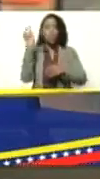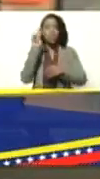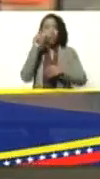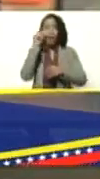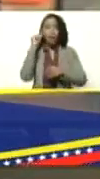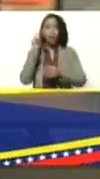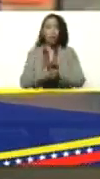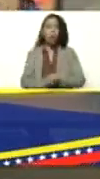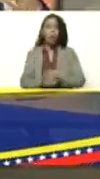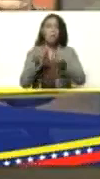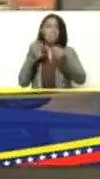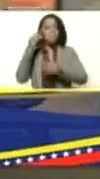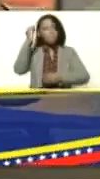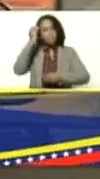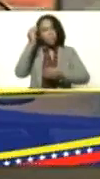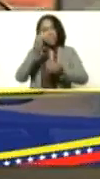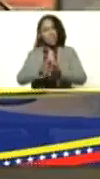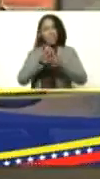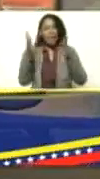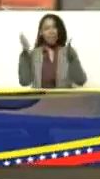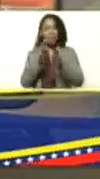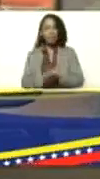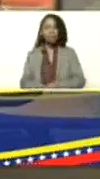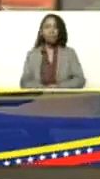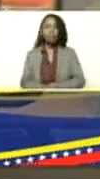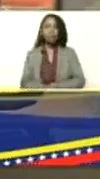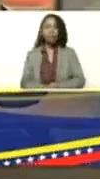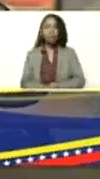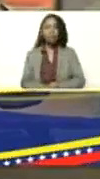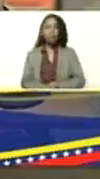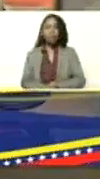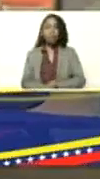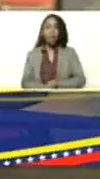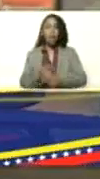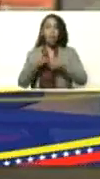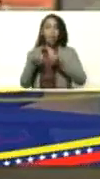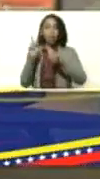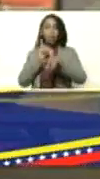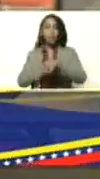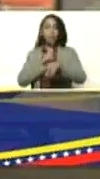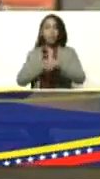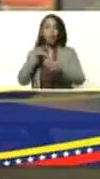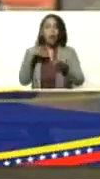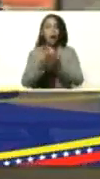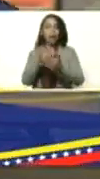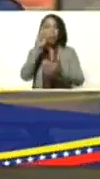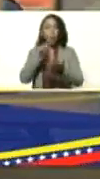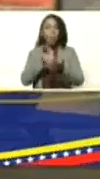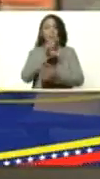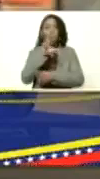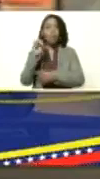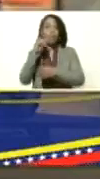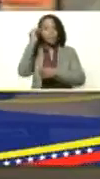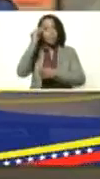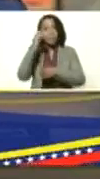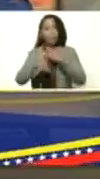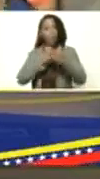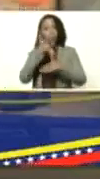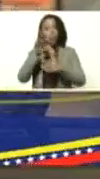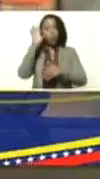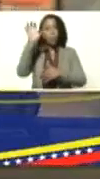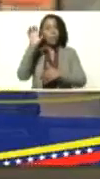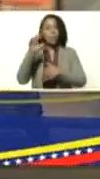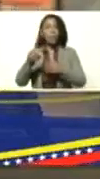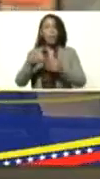venezolanas para pensar en grande el resto de esta década hasta el 2030 pensar un proyecto de nación un